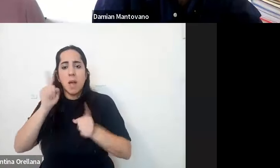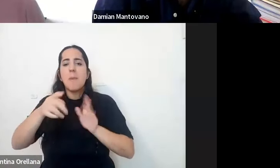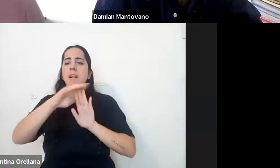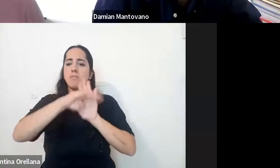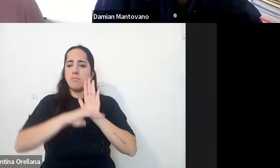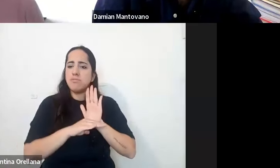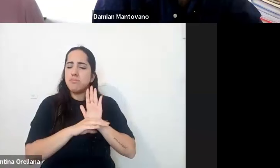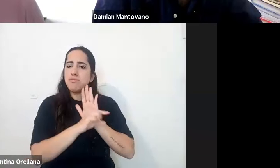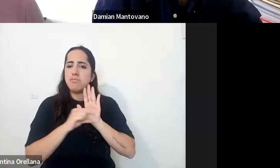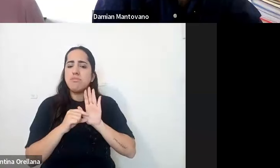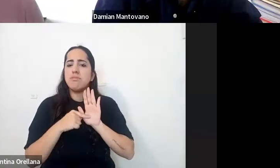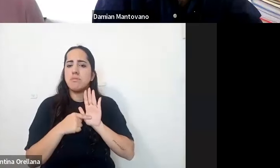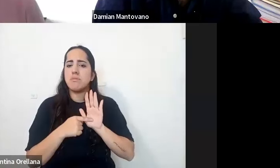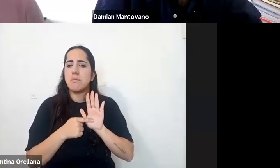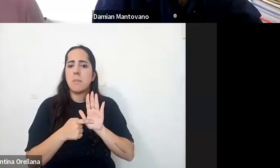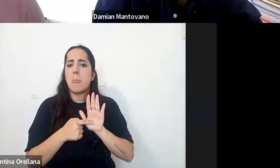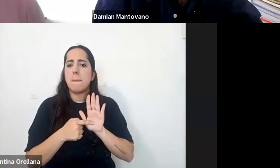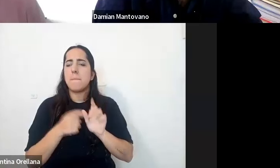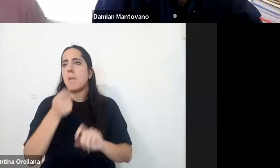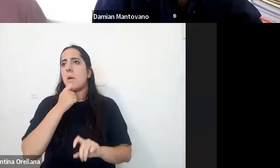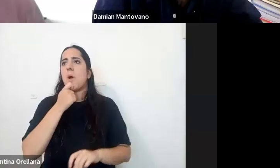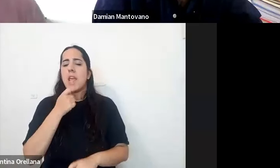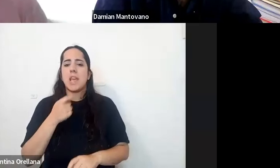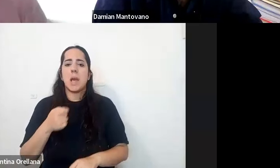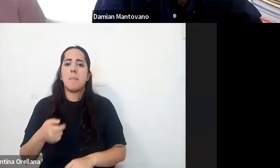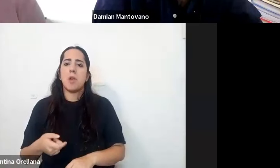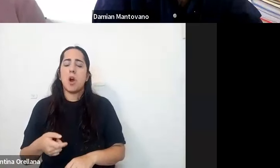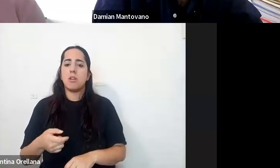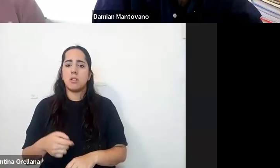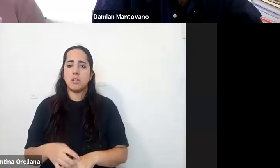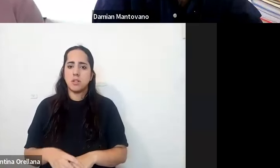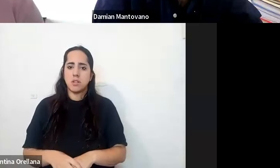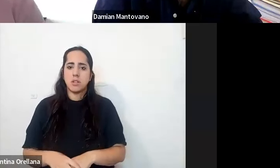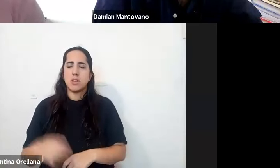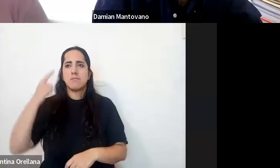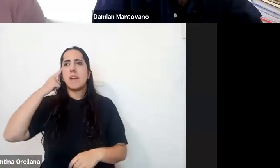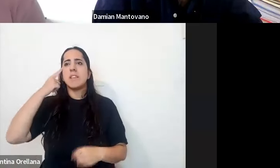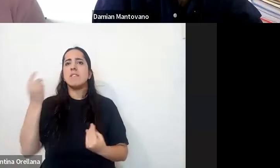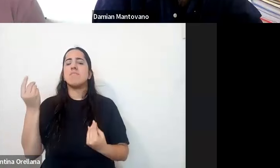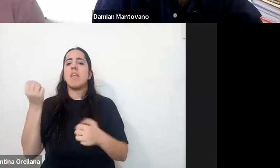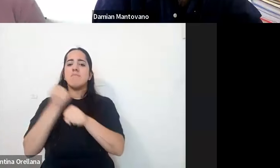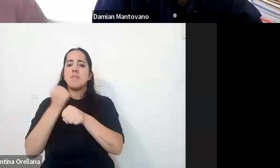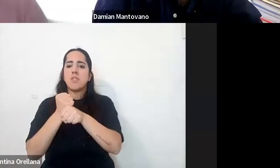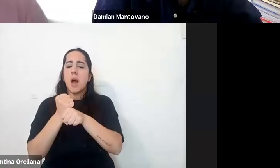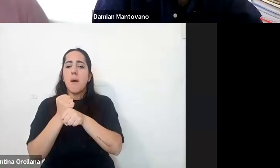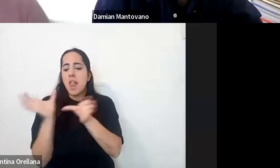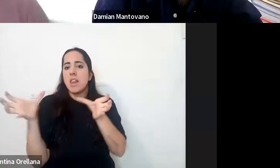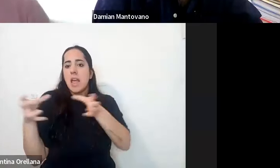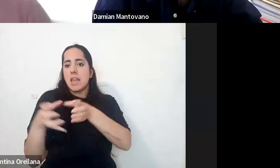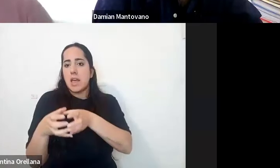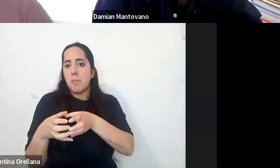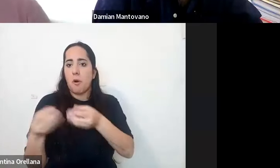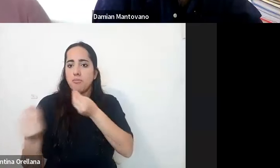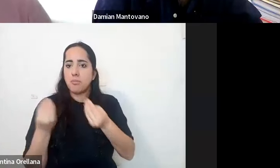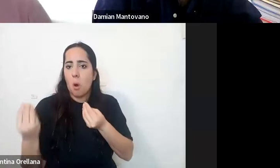implementan por ejemplo ver cómo trabajar en equipo es